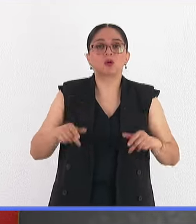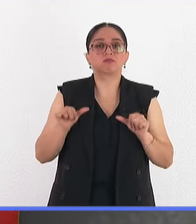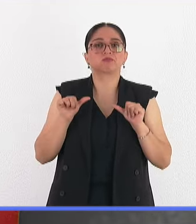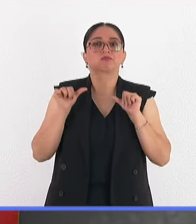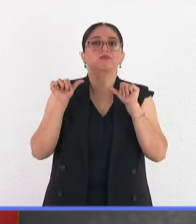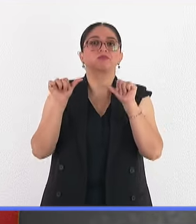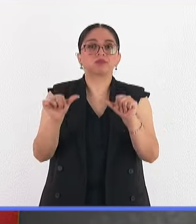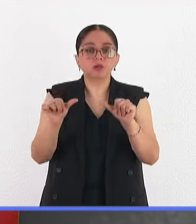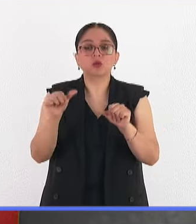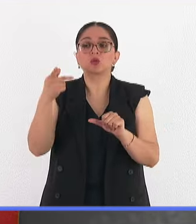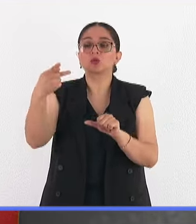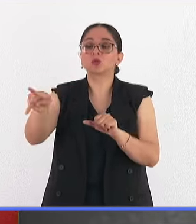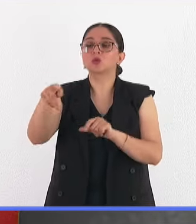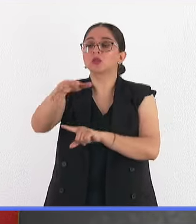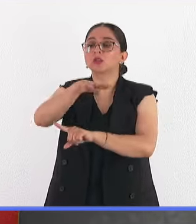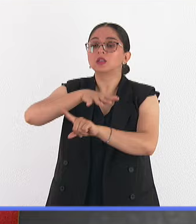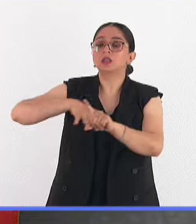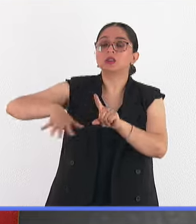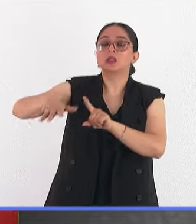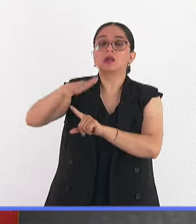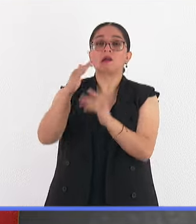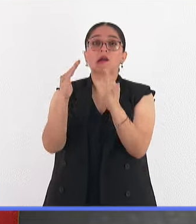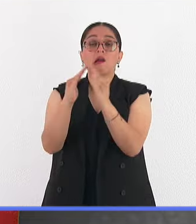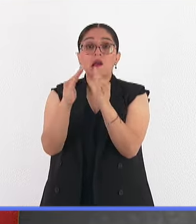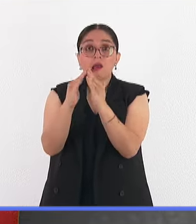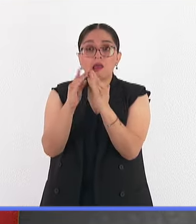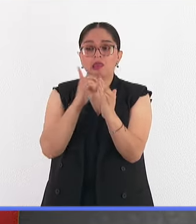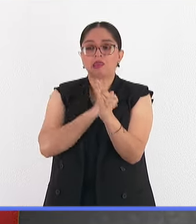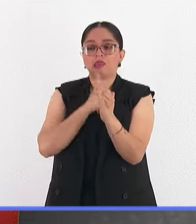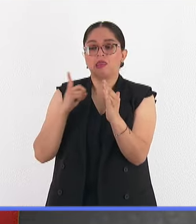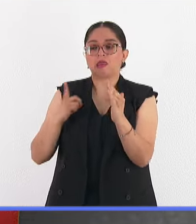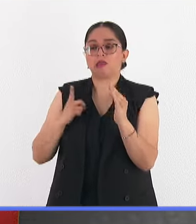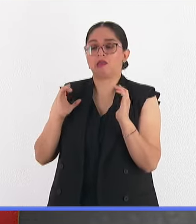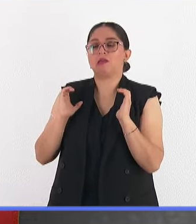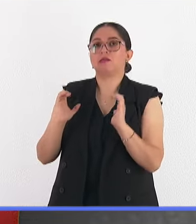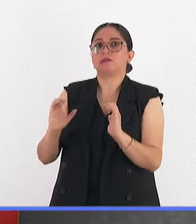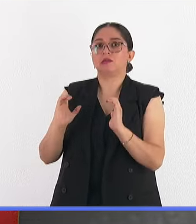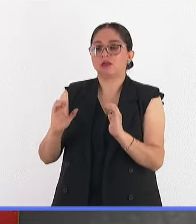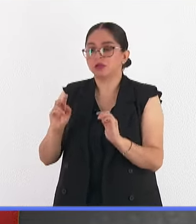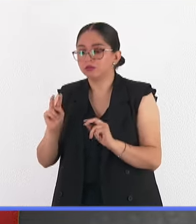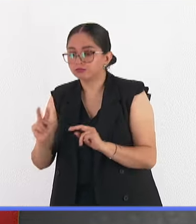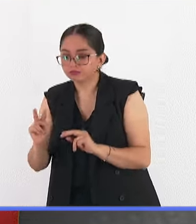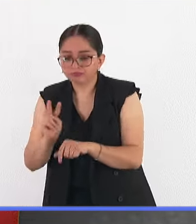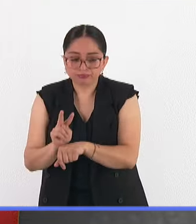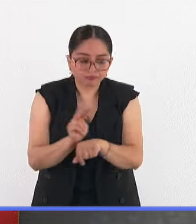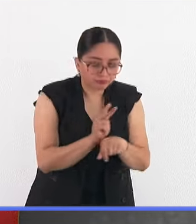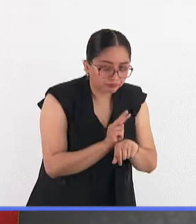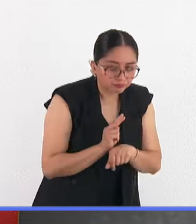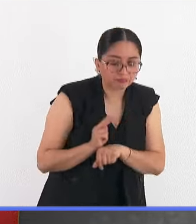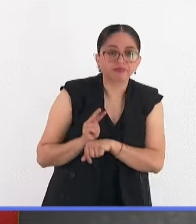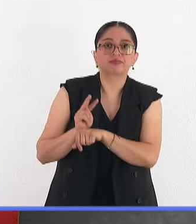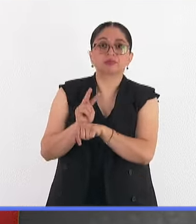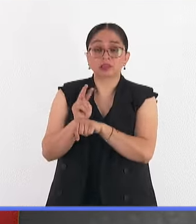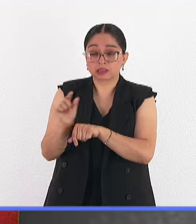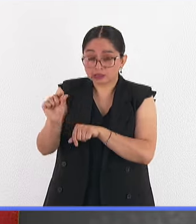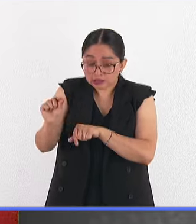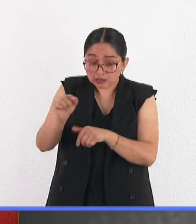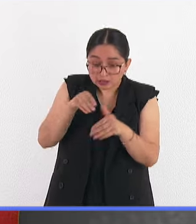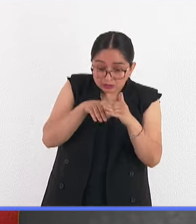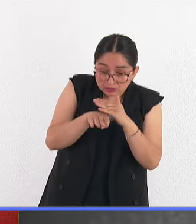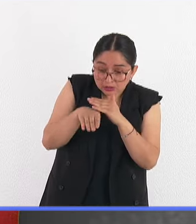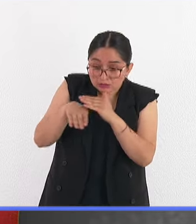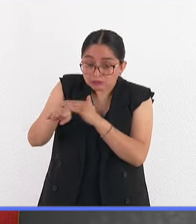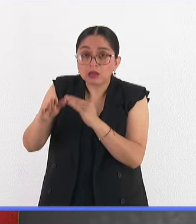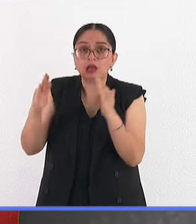su entorno peridoméstico, hay que cuidarlo, ver que no estén ahí, tratar de evitar que los insectos se